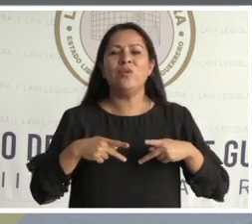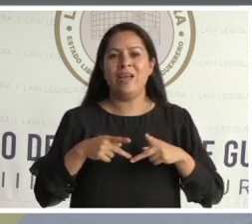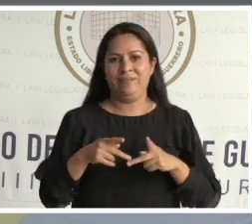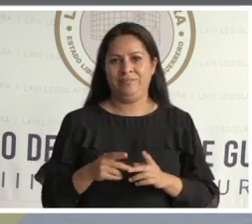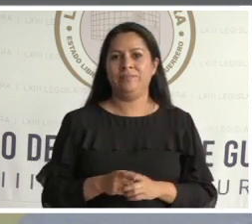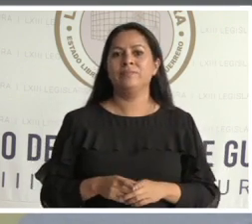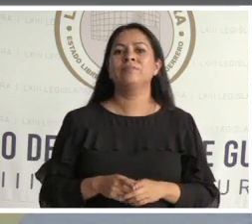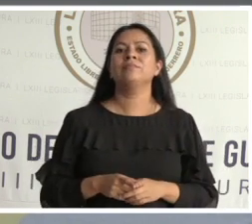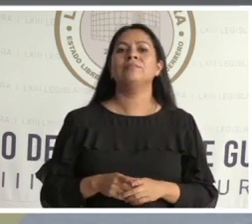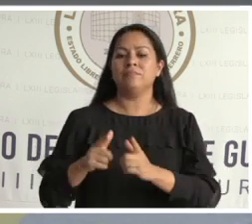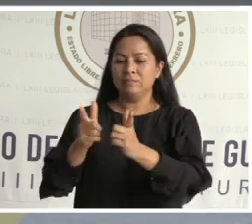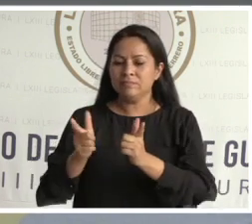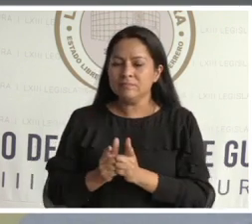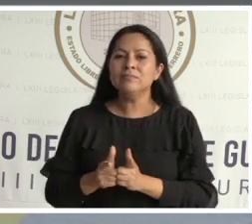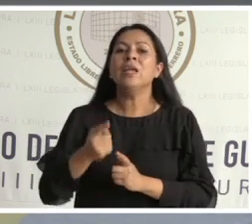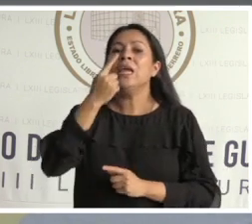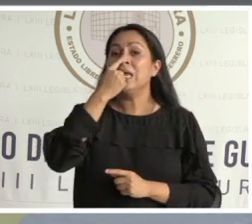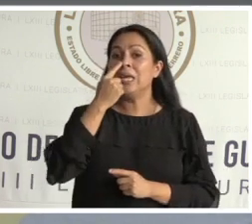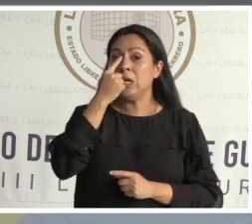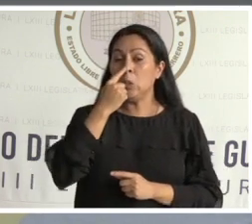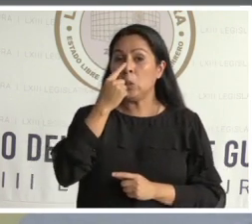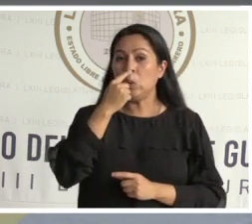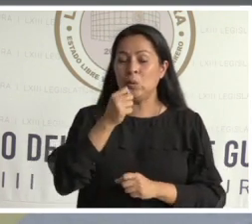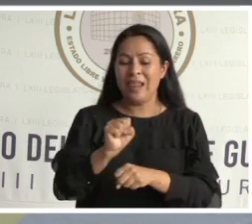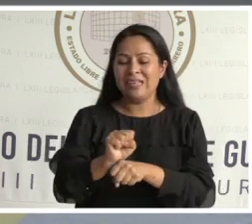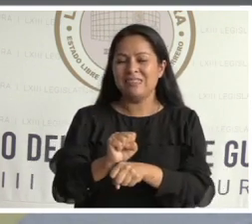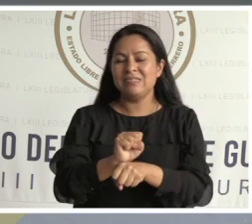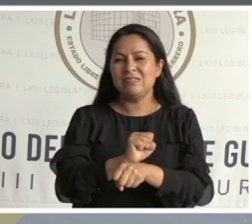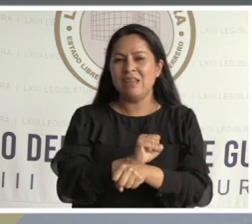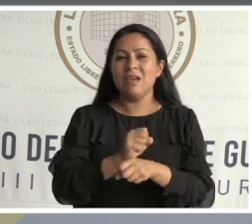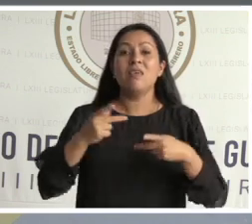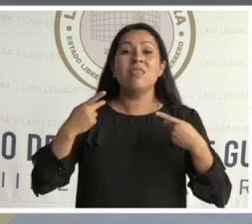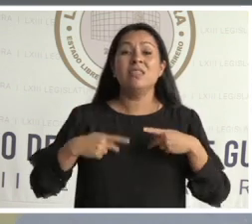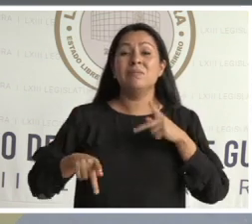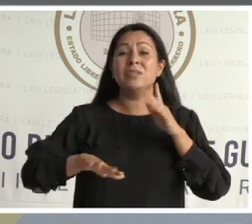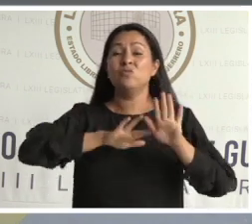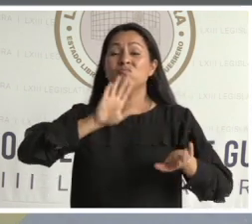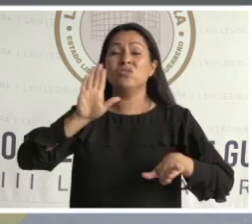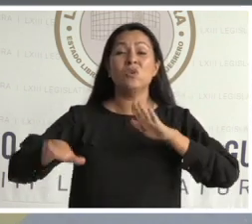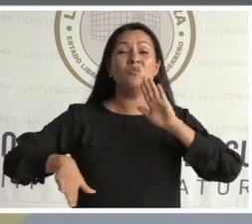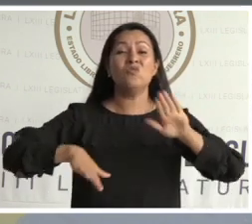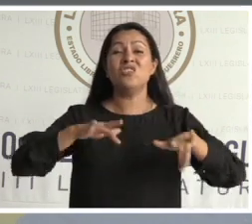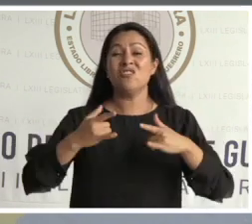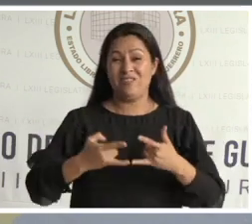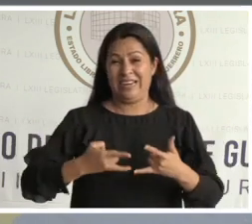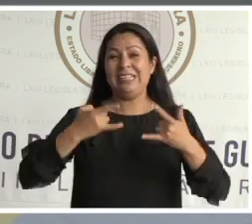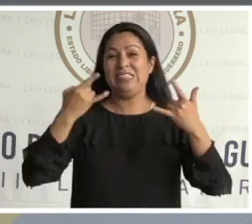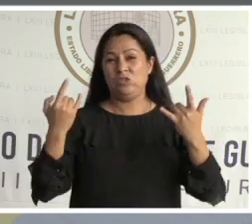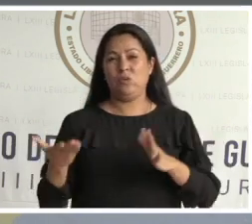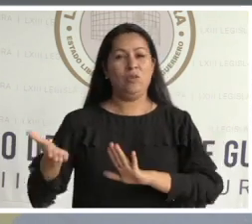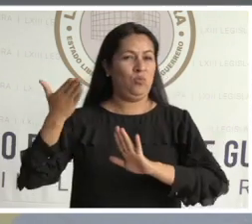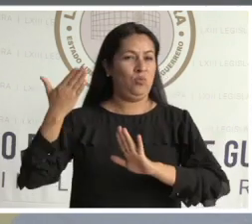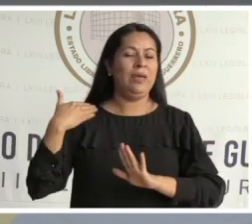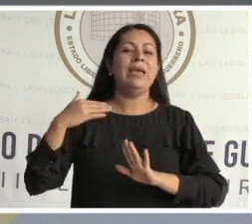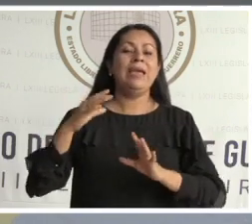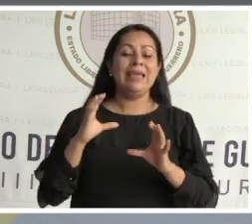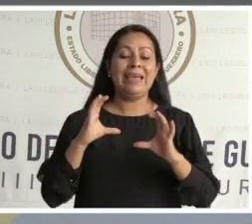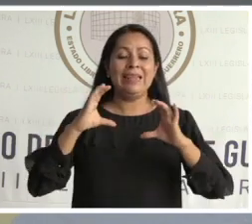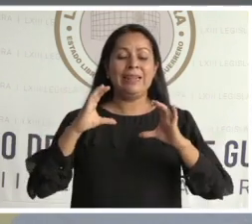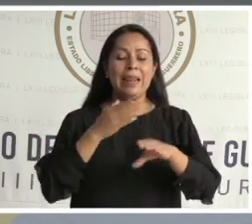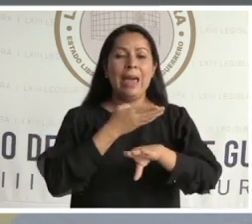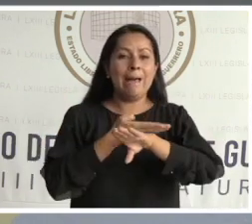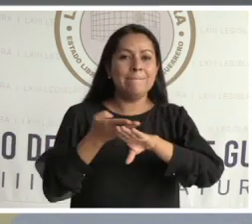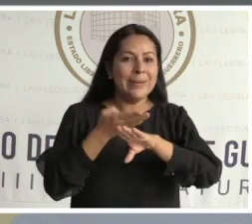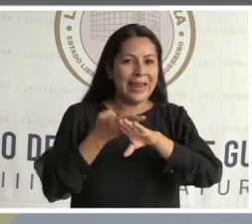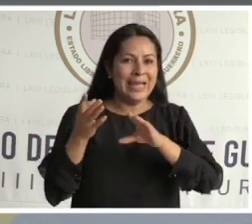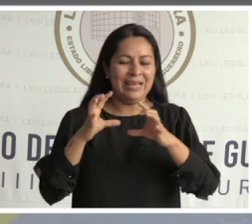El rojo la sangre que derramaron los héroes de la patria. En el centro de la bandera, en la franja